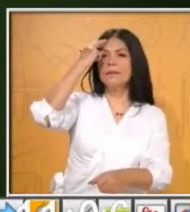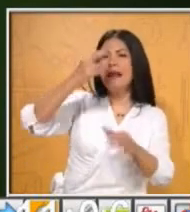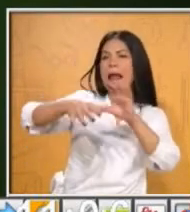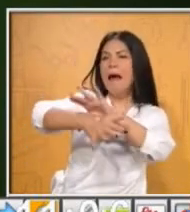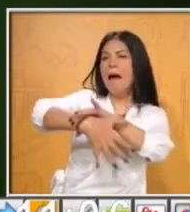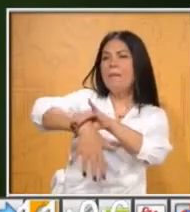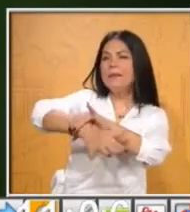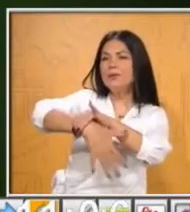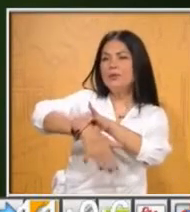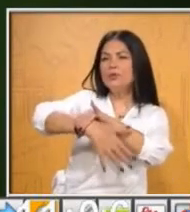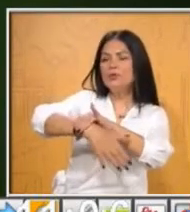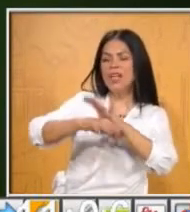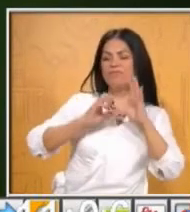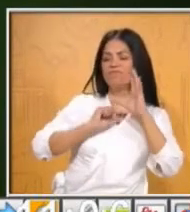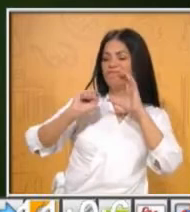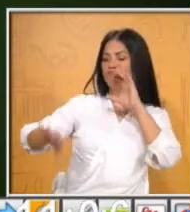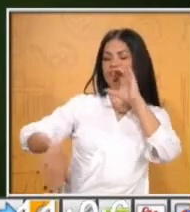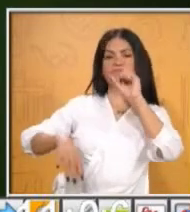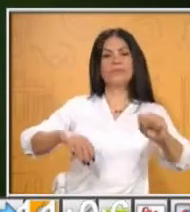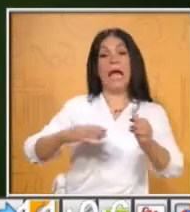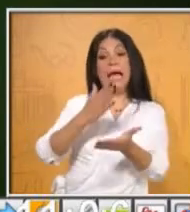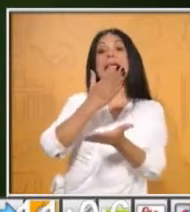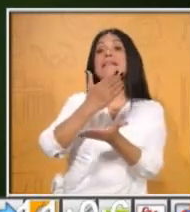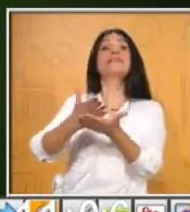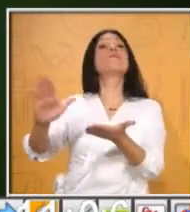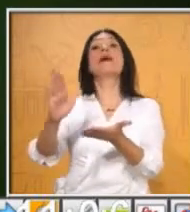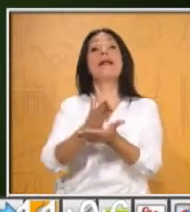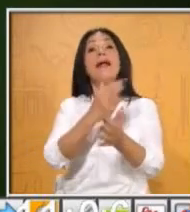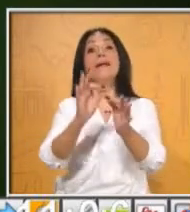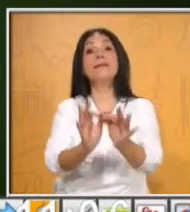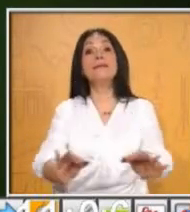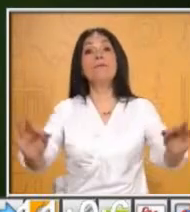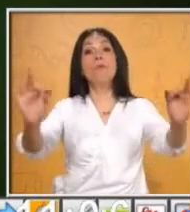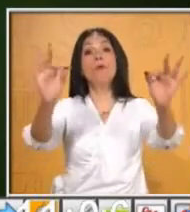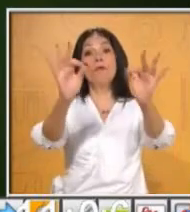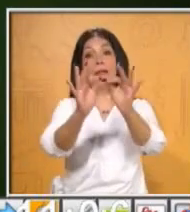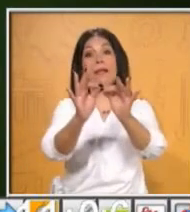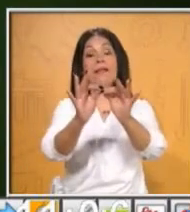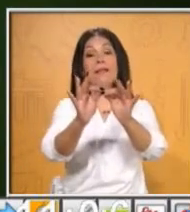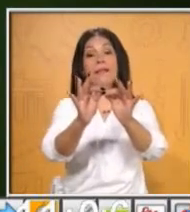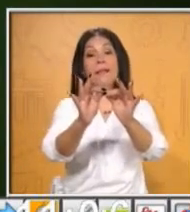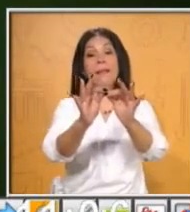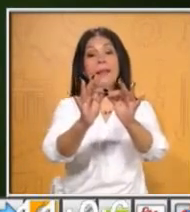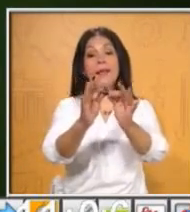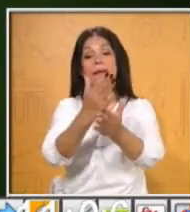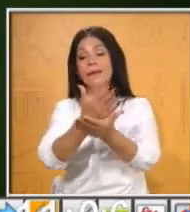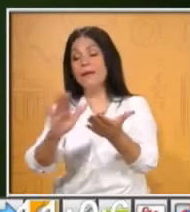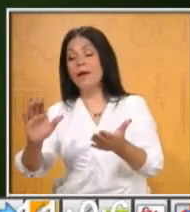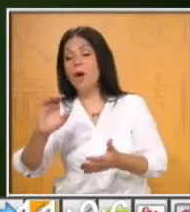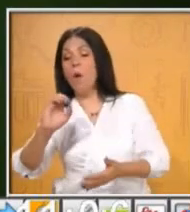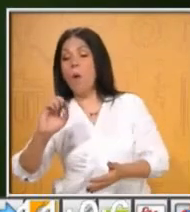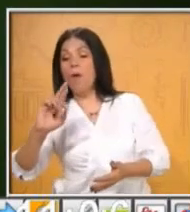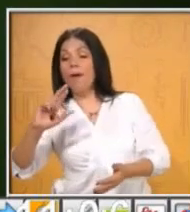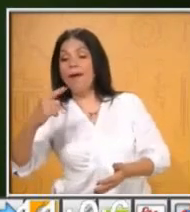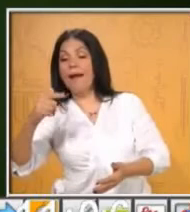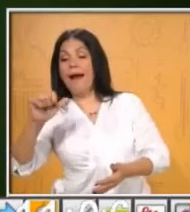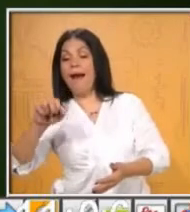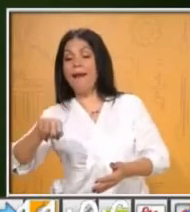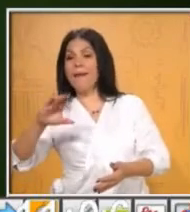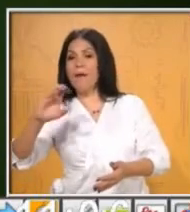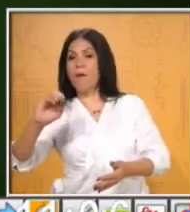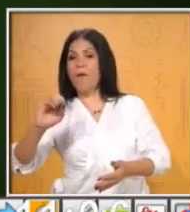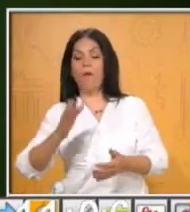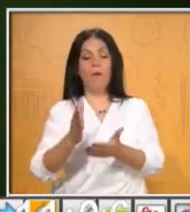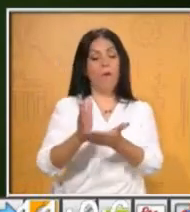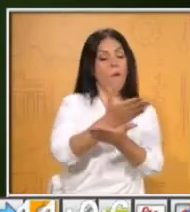inorgánicos y habíamos visto también, ¿qué otra cosa maestro? La regla de... La 3R, rehusa, reduce